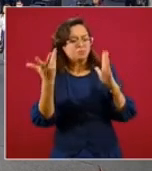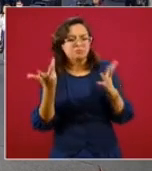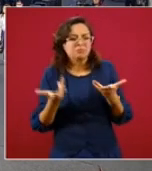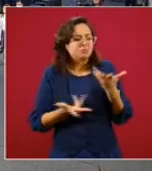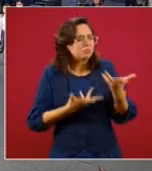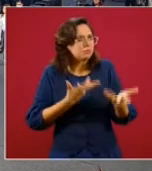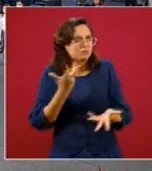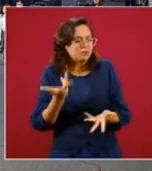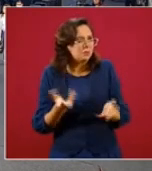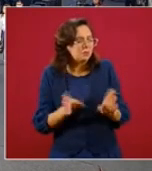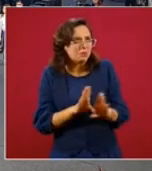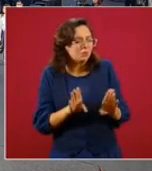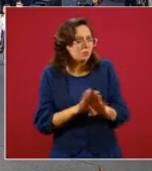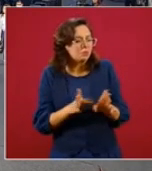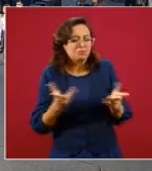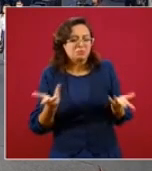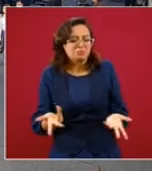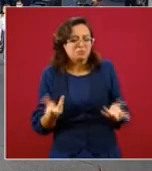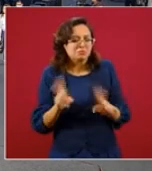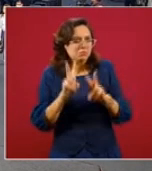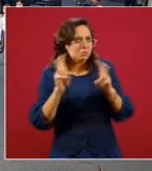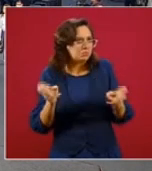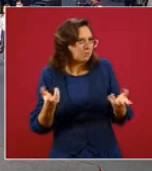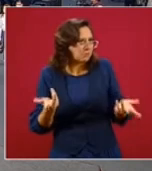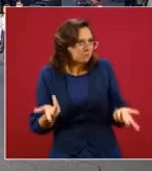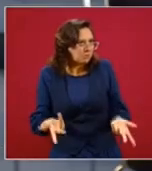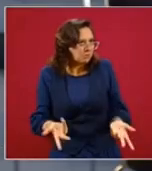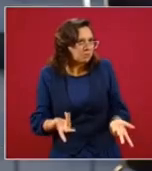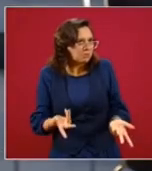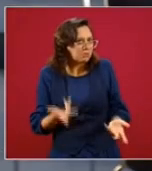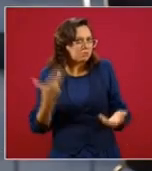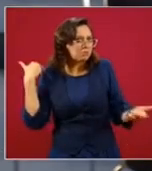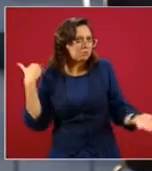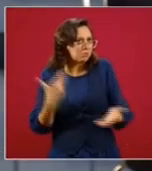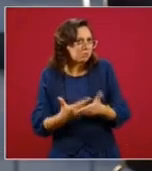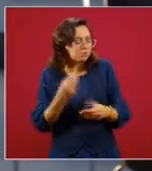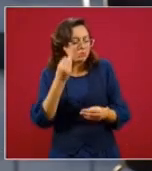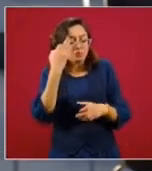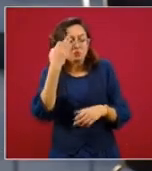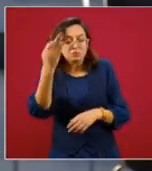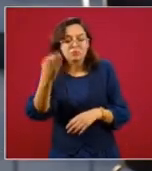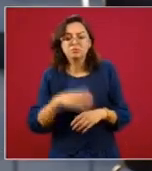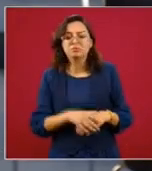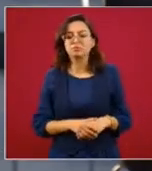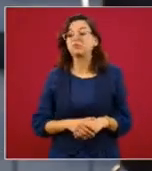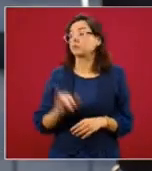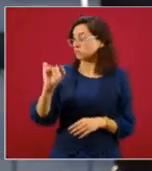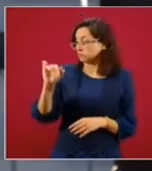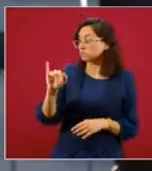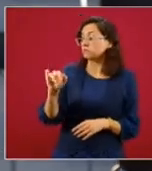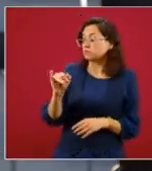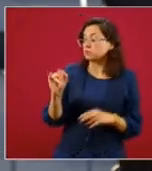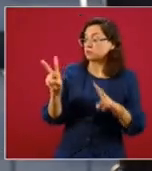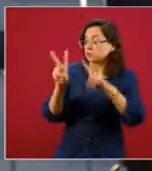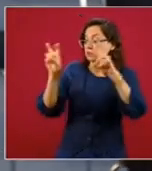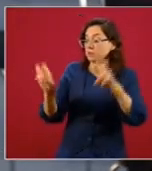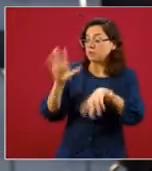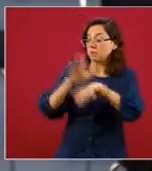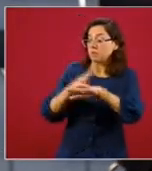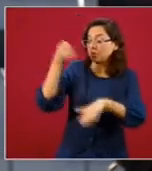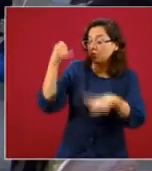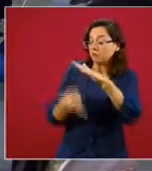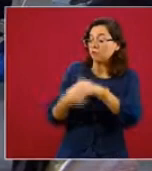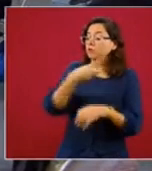es un tema que más bien… tema que vale la pena analizarlo a fondo,